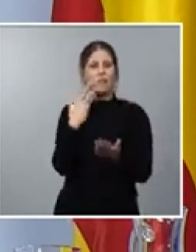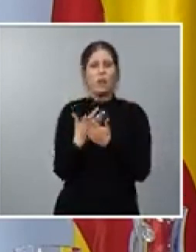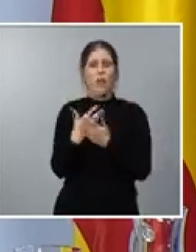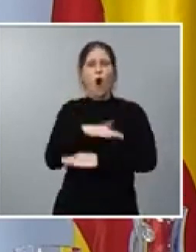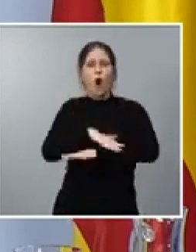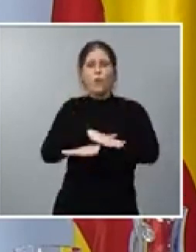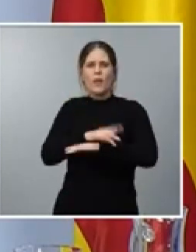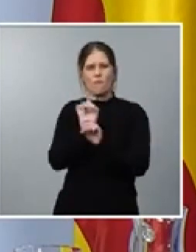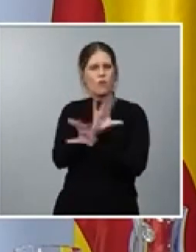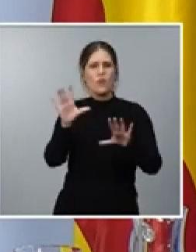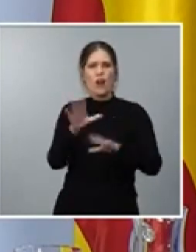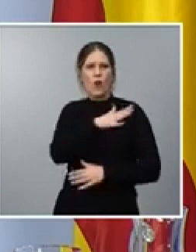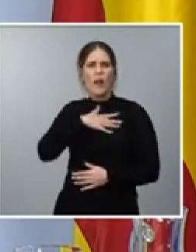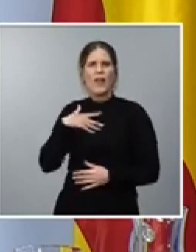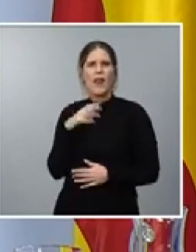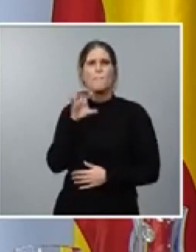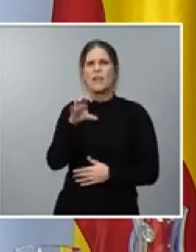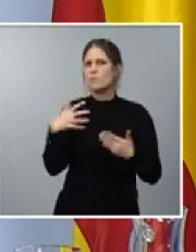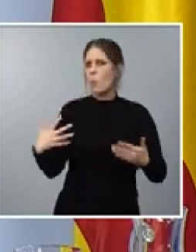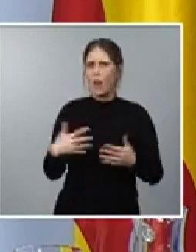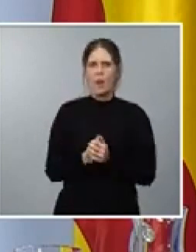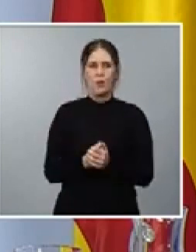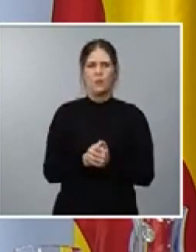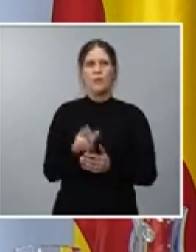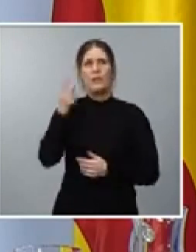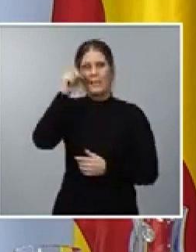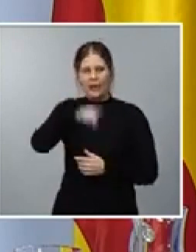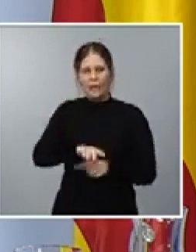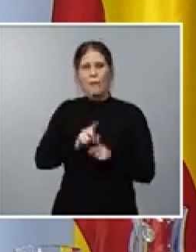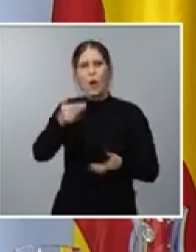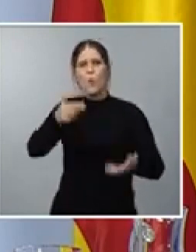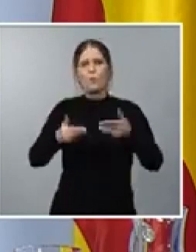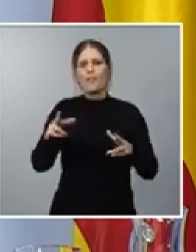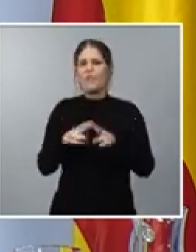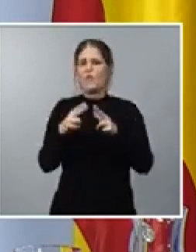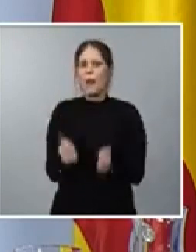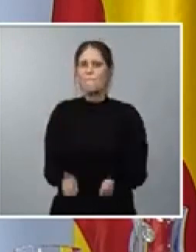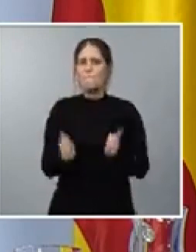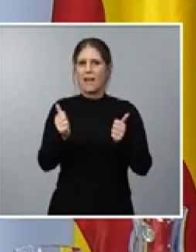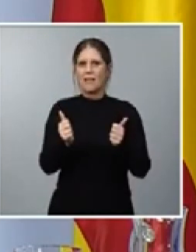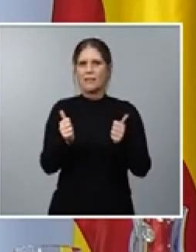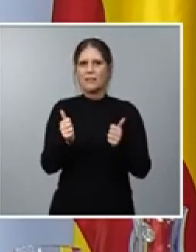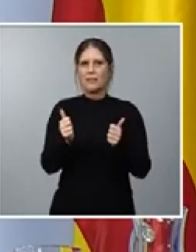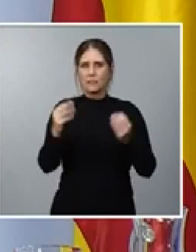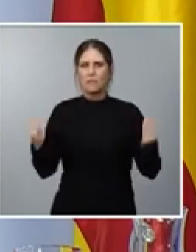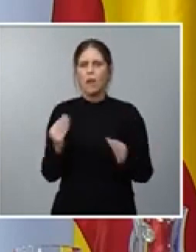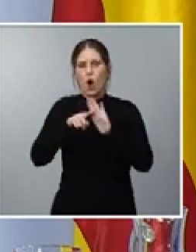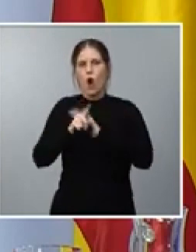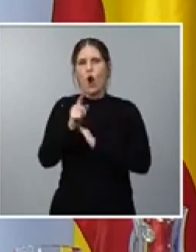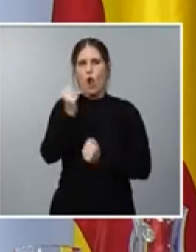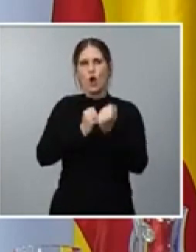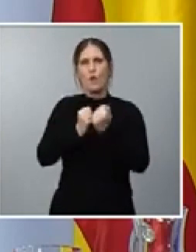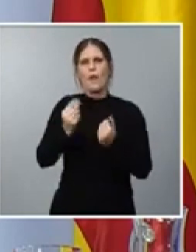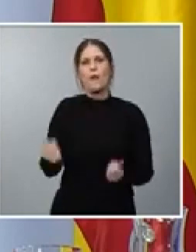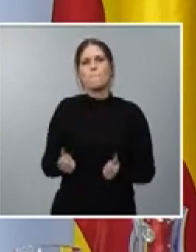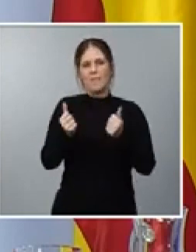muy clara de lo que quiere como país y también de mayor justicia social, mayor prosperidad económica. En definitiva,